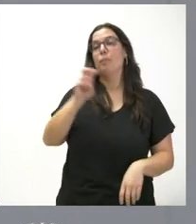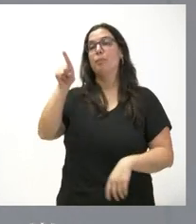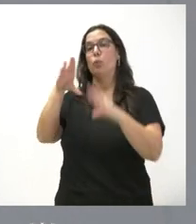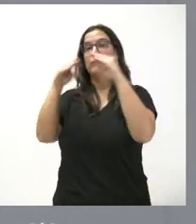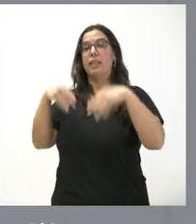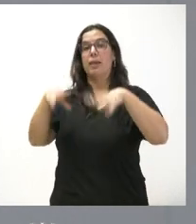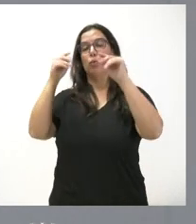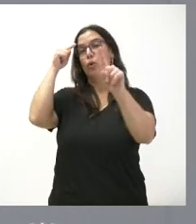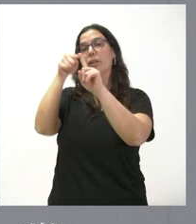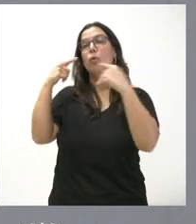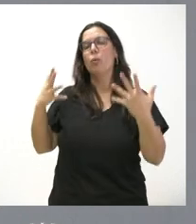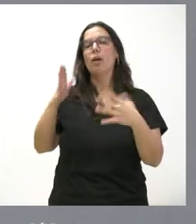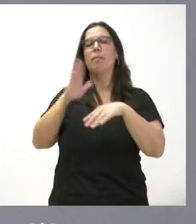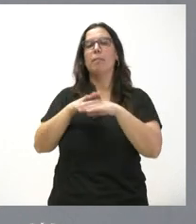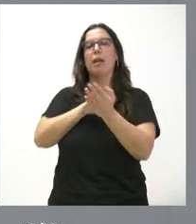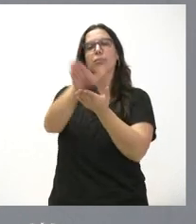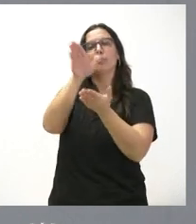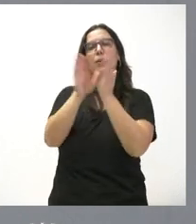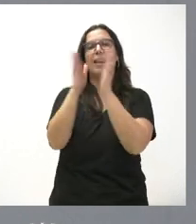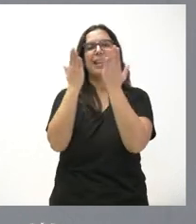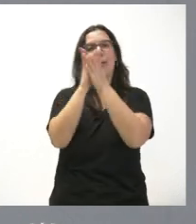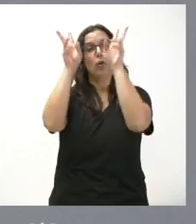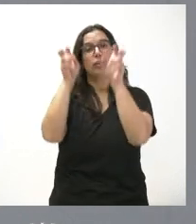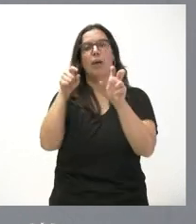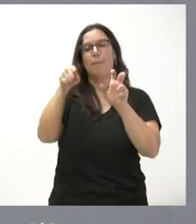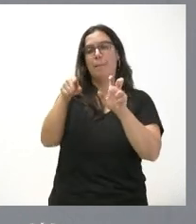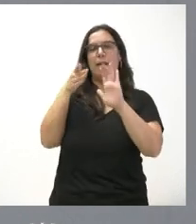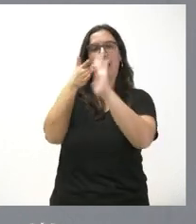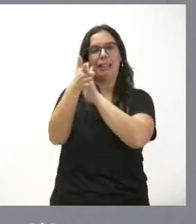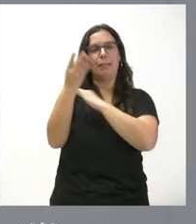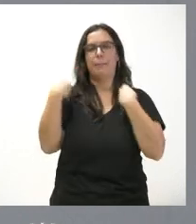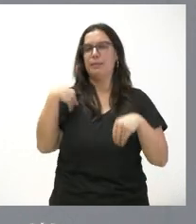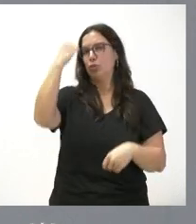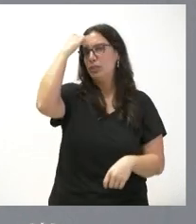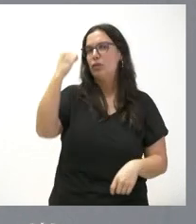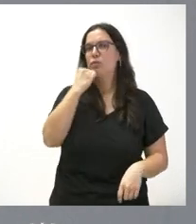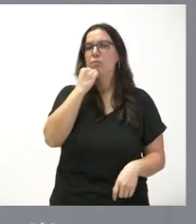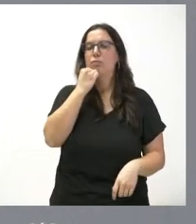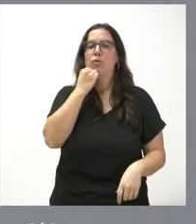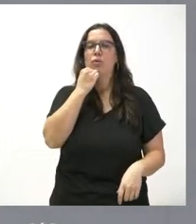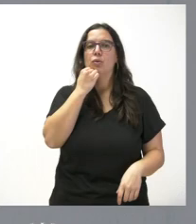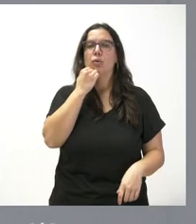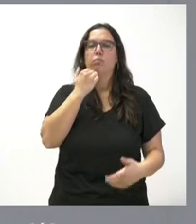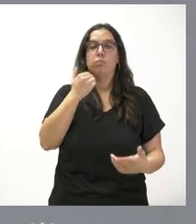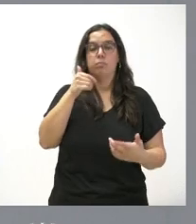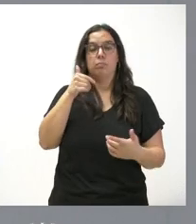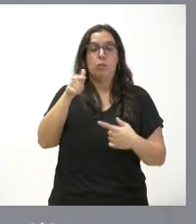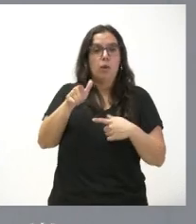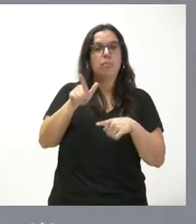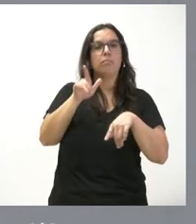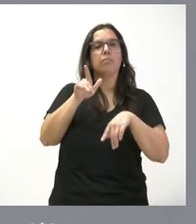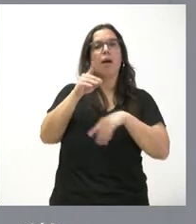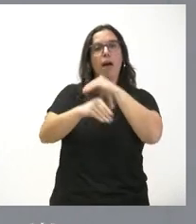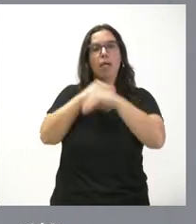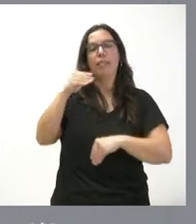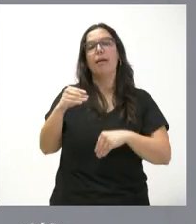de Burgos para llevar a cabo la edición de un libro monográfico en esta misma materia de terrorismo que se pondrá en práctica a través